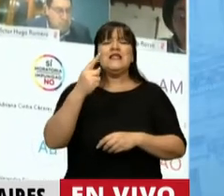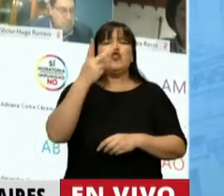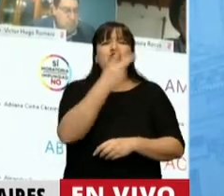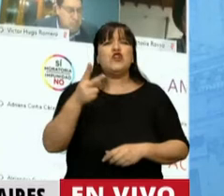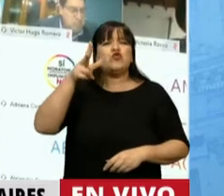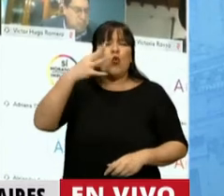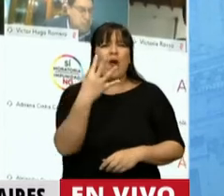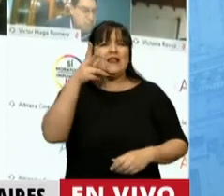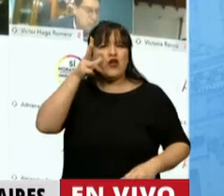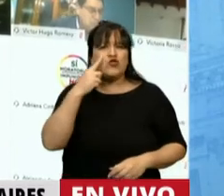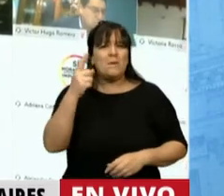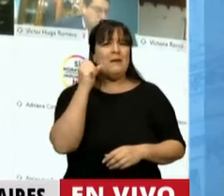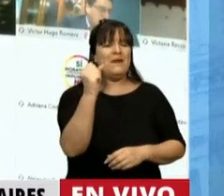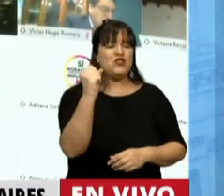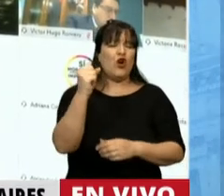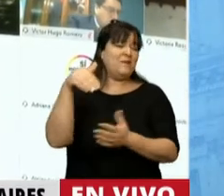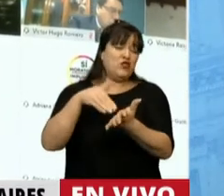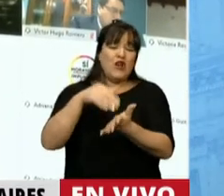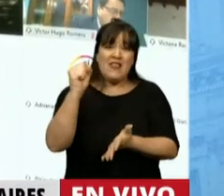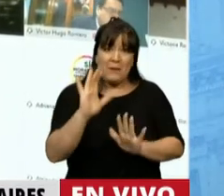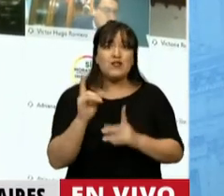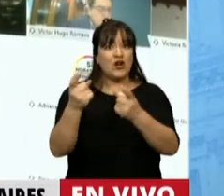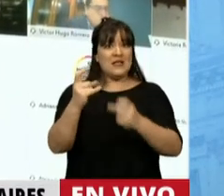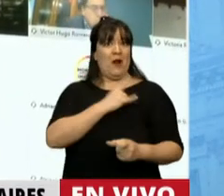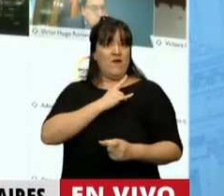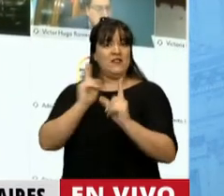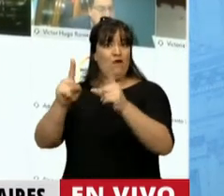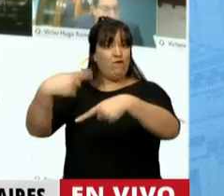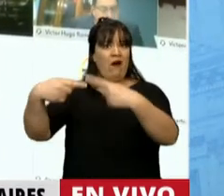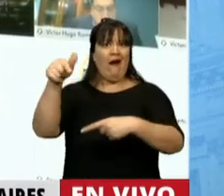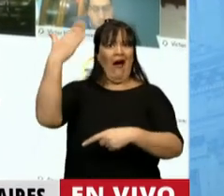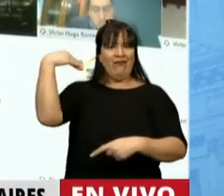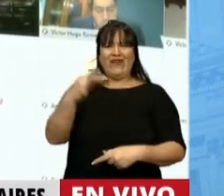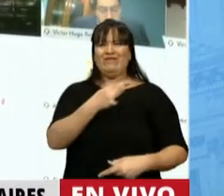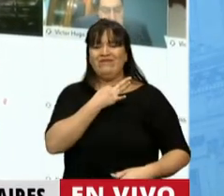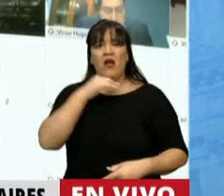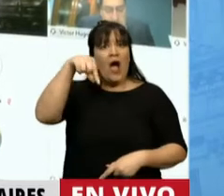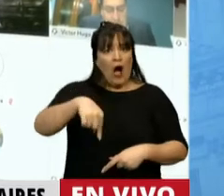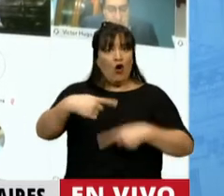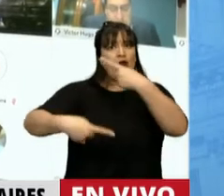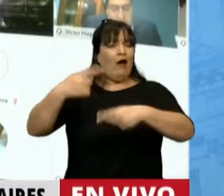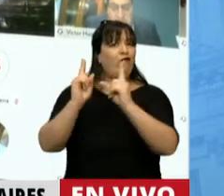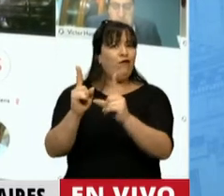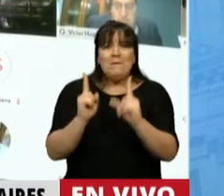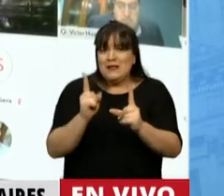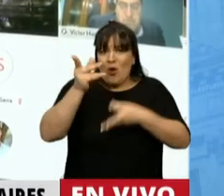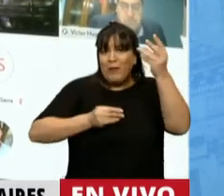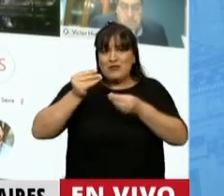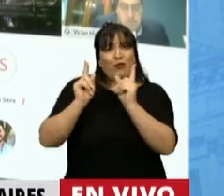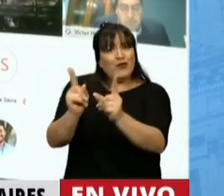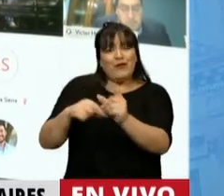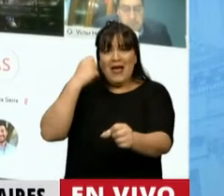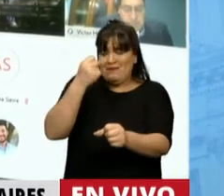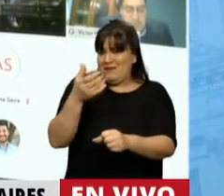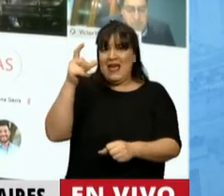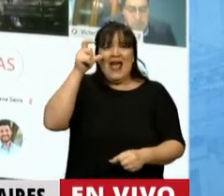millones de pesos para que las universidades pudieran funcionar, ya venían colapsadas, y hoy están funcionando con el mismo presupuesto a